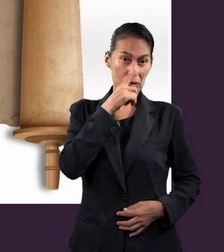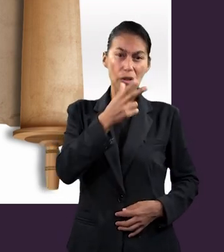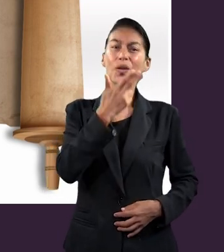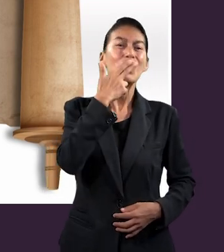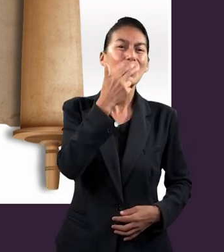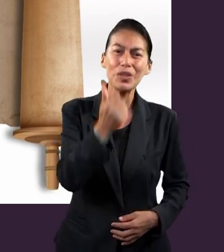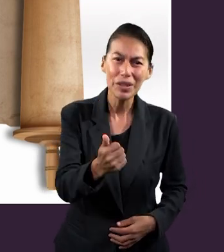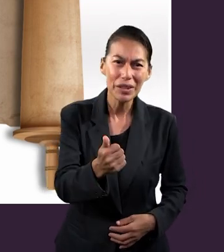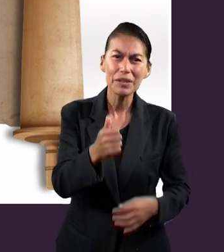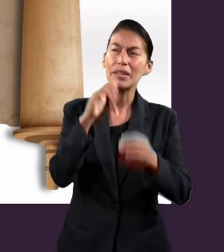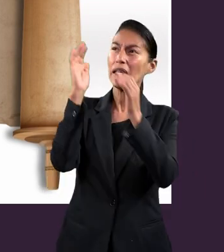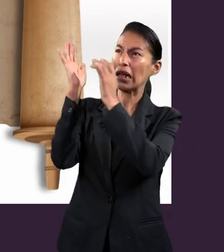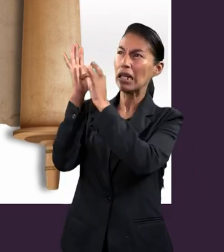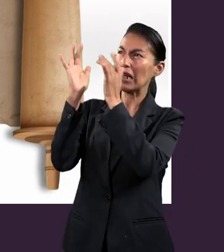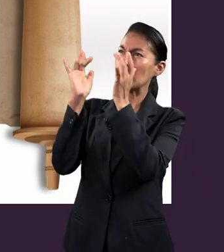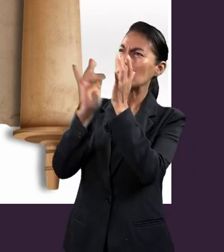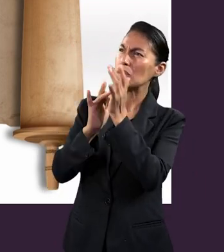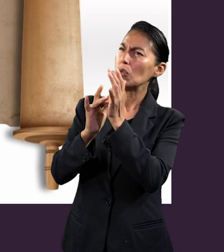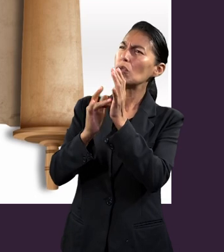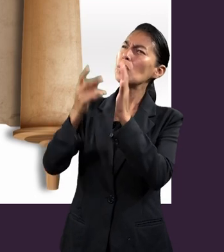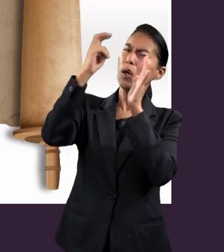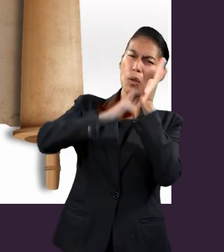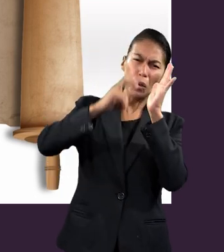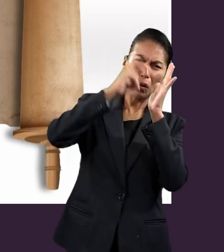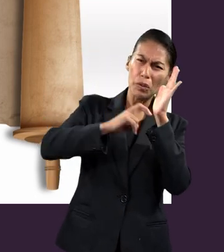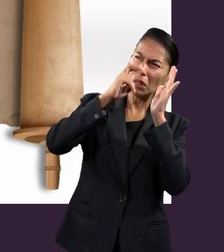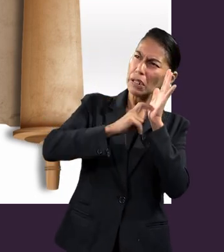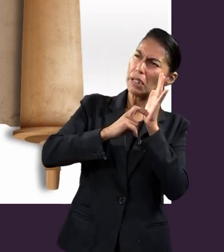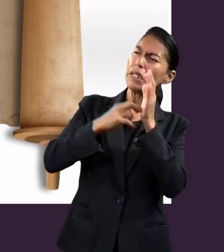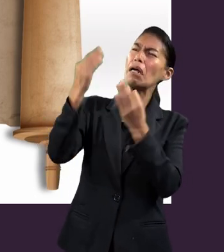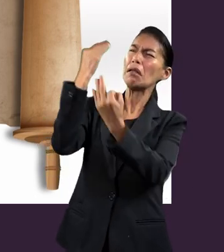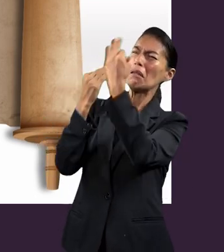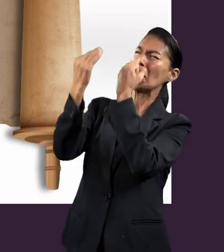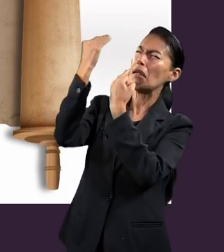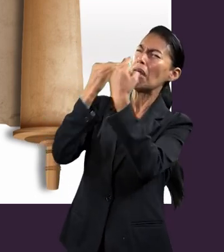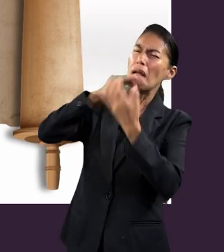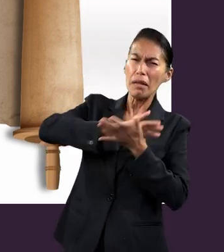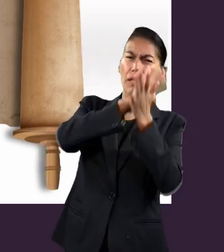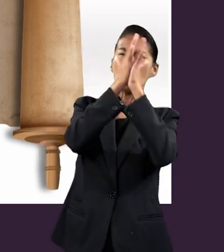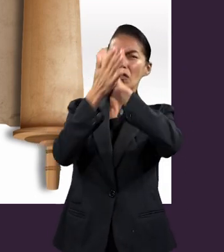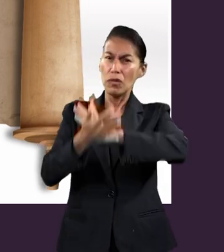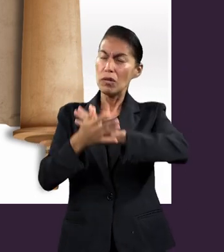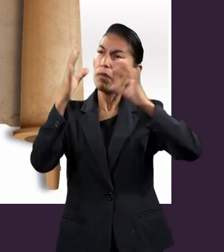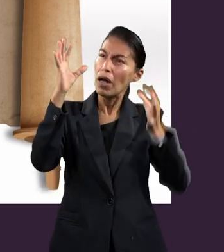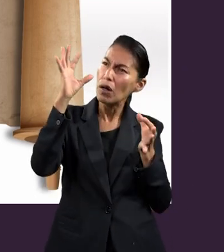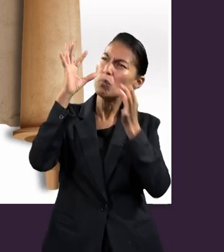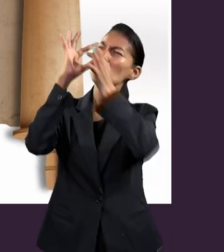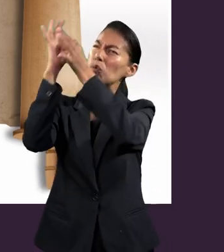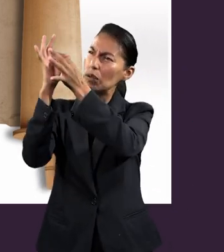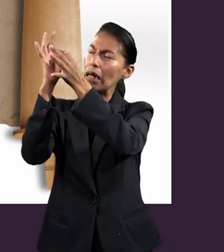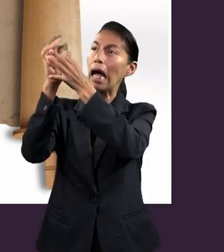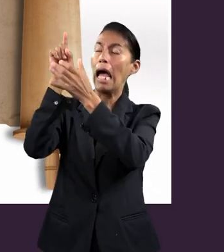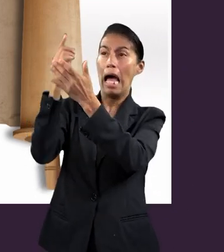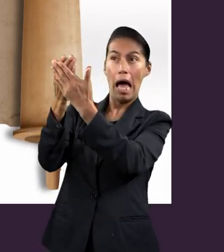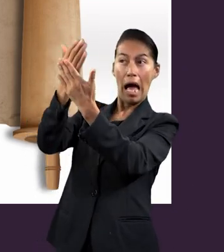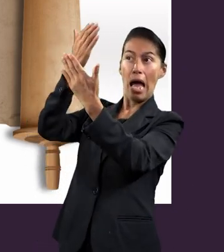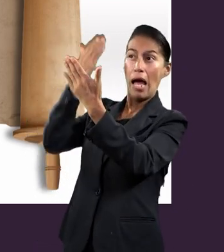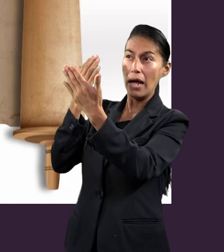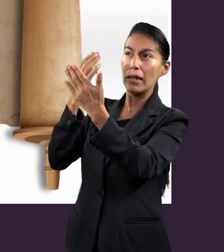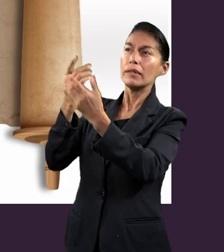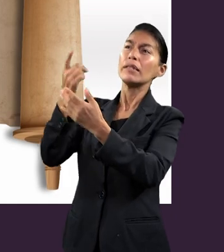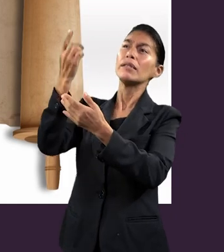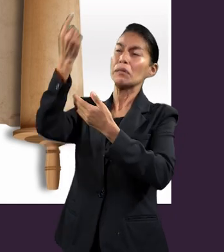No por obras para que nadie se gloríe, porque somos hechuras suyas creados en Cristo Jesús para buenas obras,